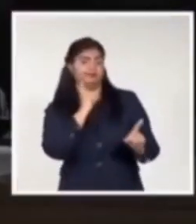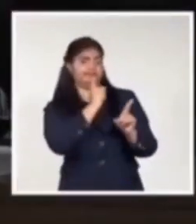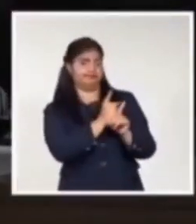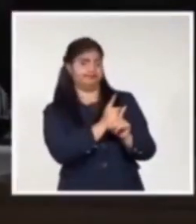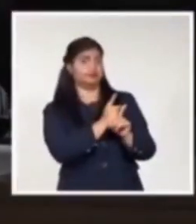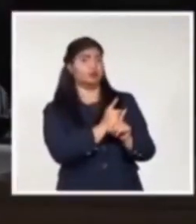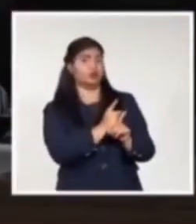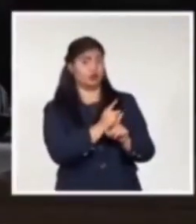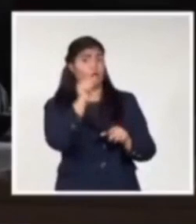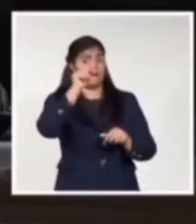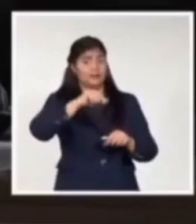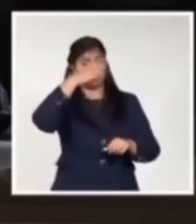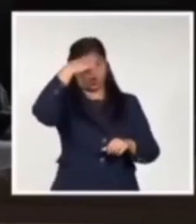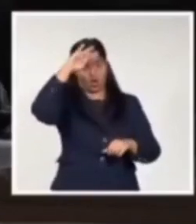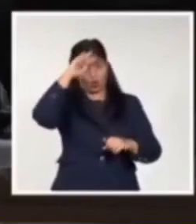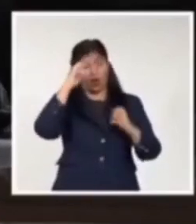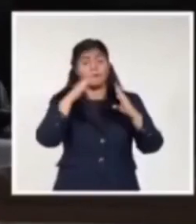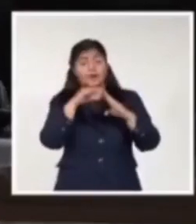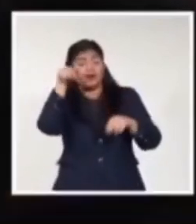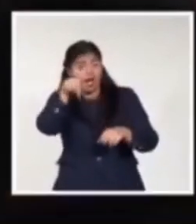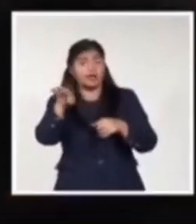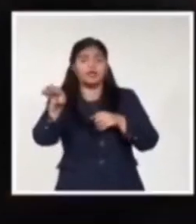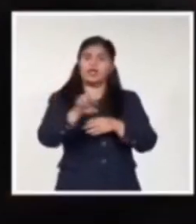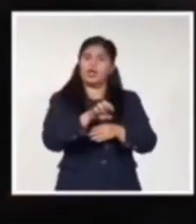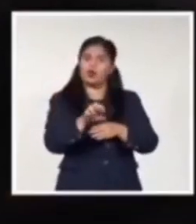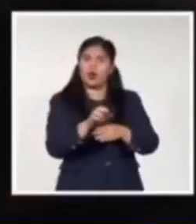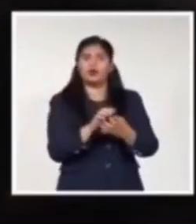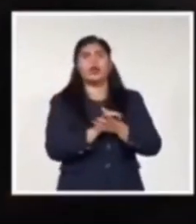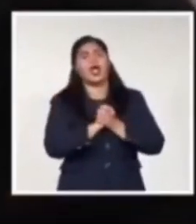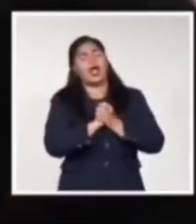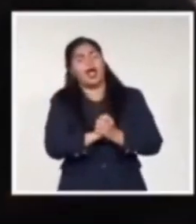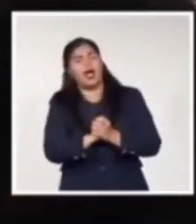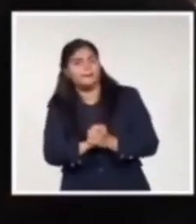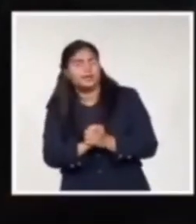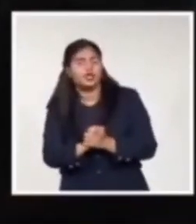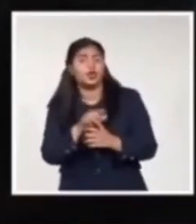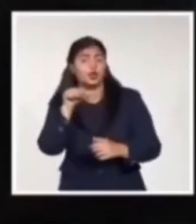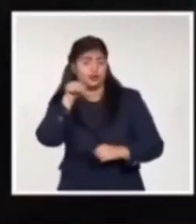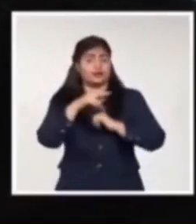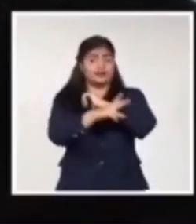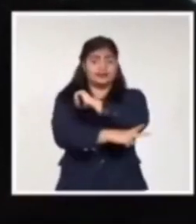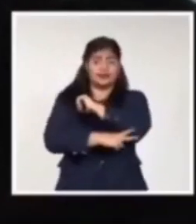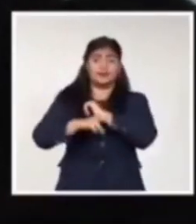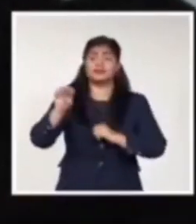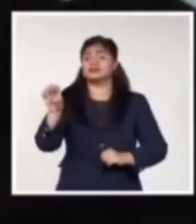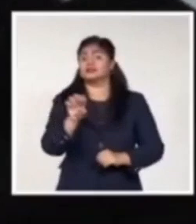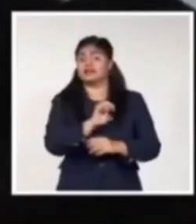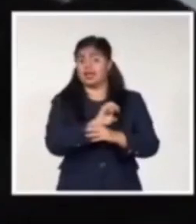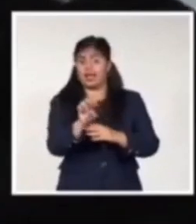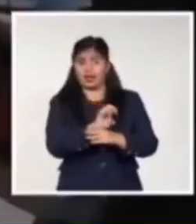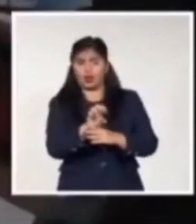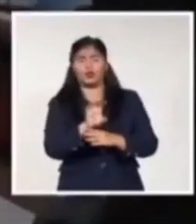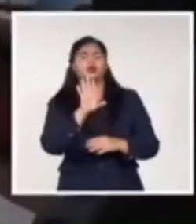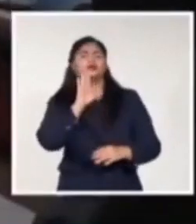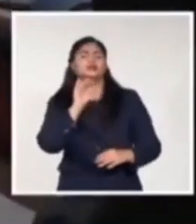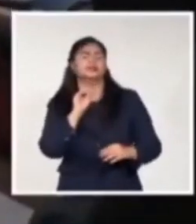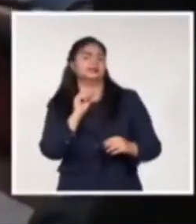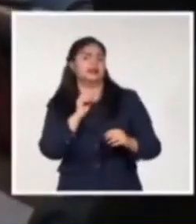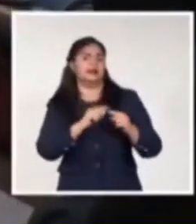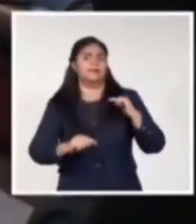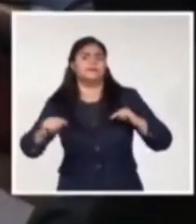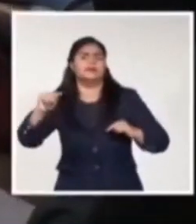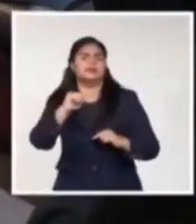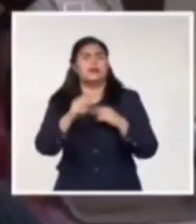diplomáticos medios alternativos y amigos de la solidaridad ecuatoriana comentó los principales desafíos que tiene hoy la